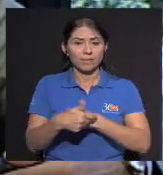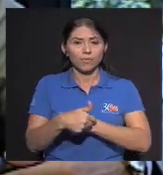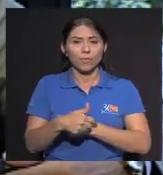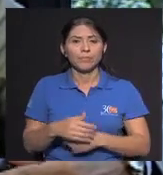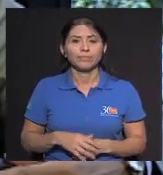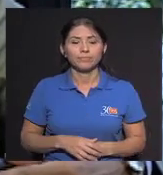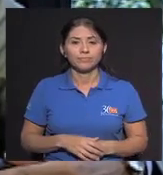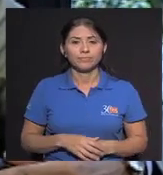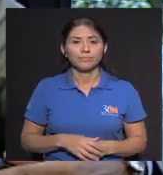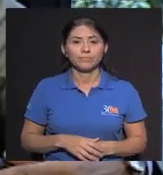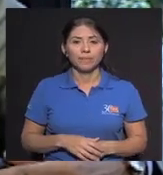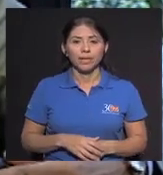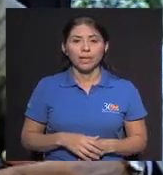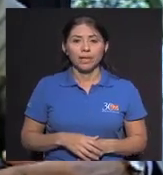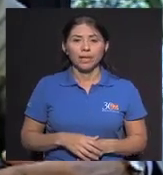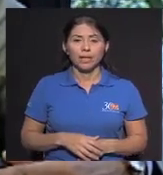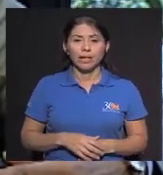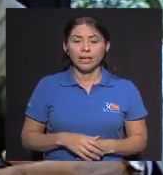pública en este momento